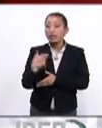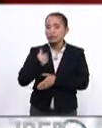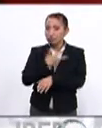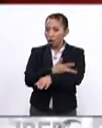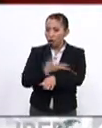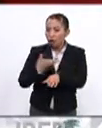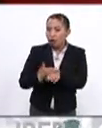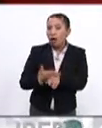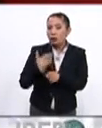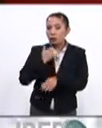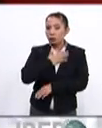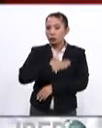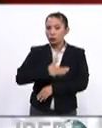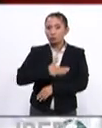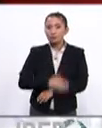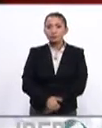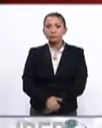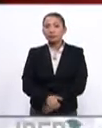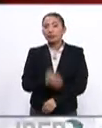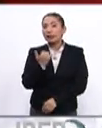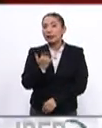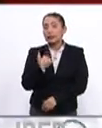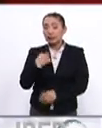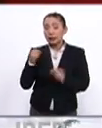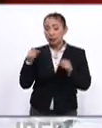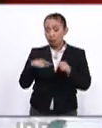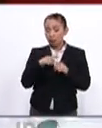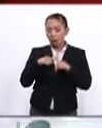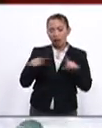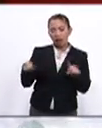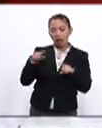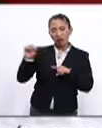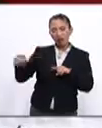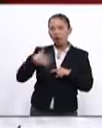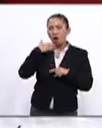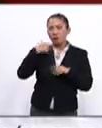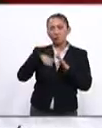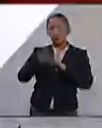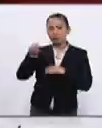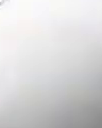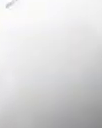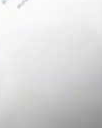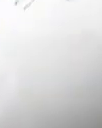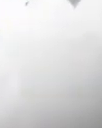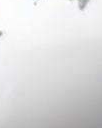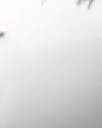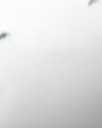de honestidad y justicia y antónimo de cualquier forma de corrupción.